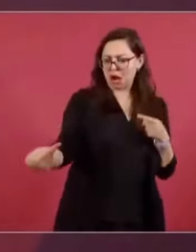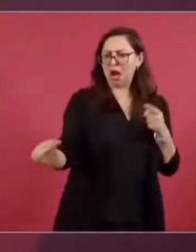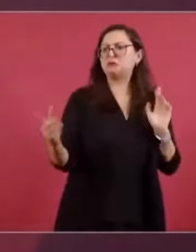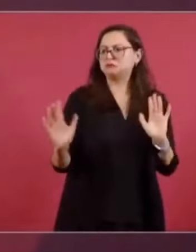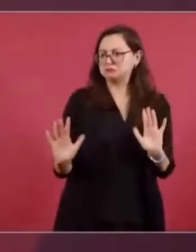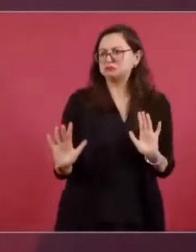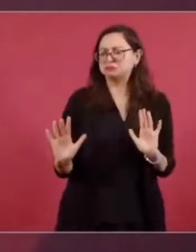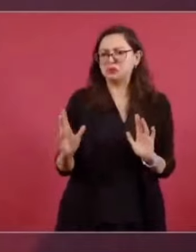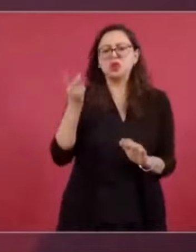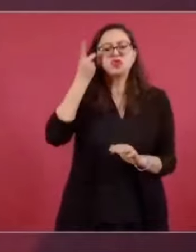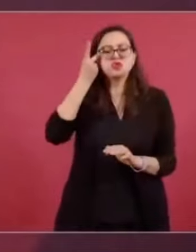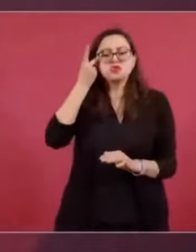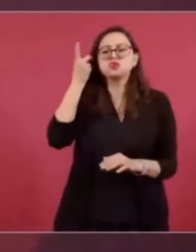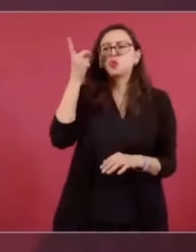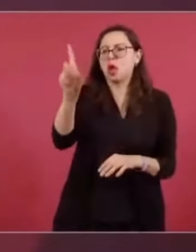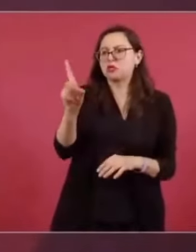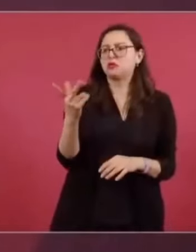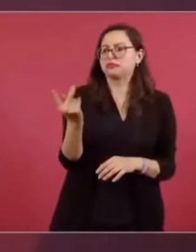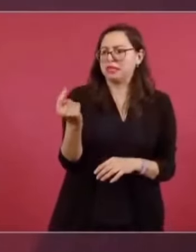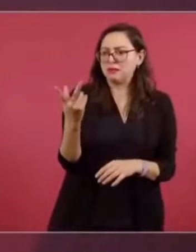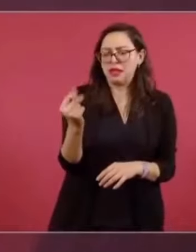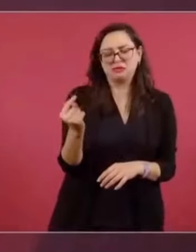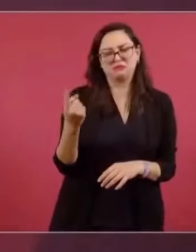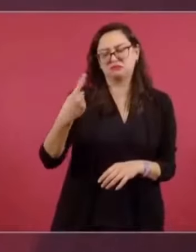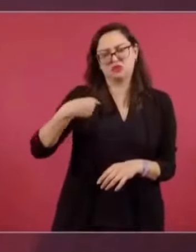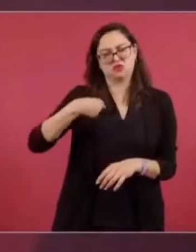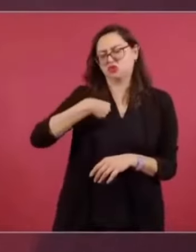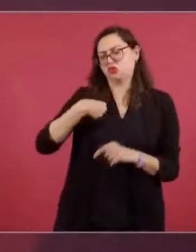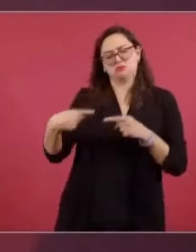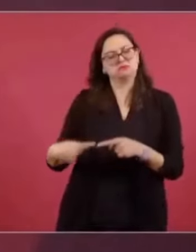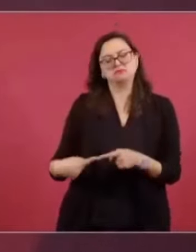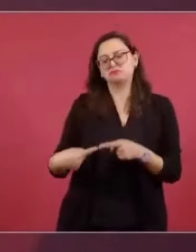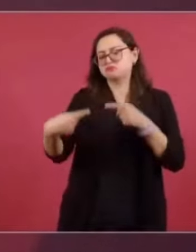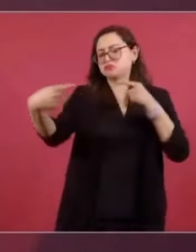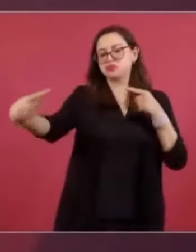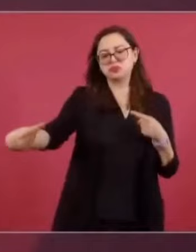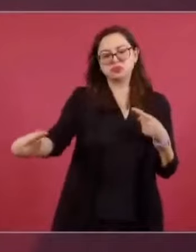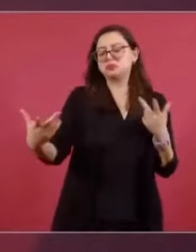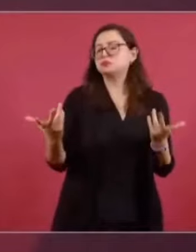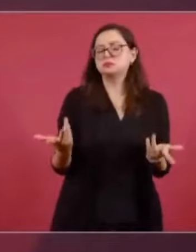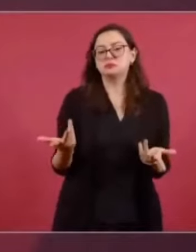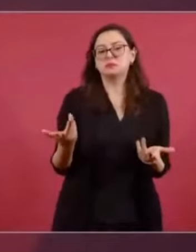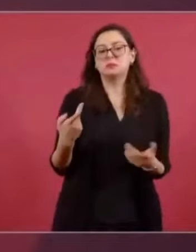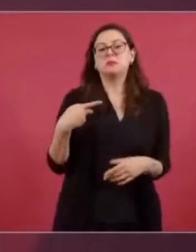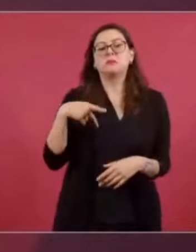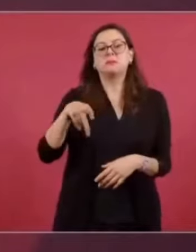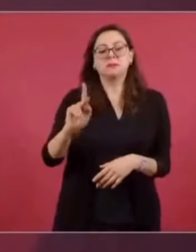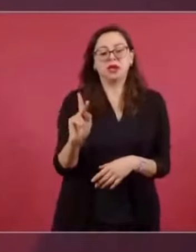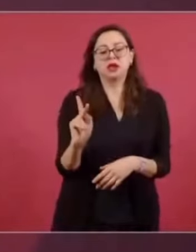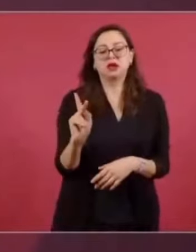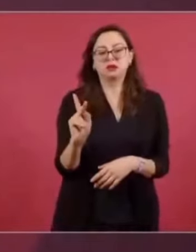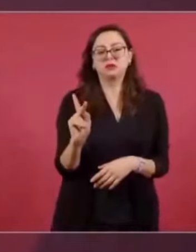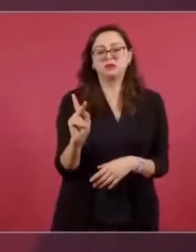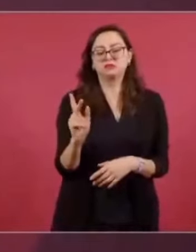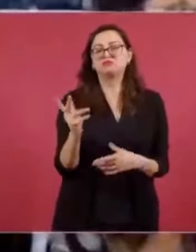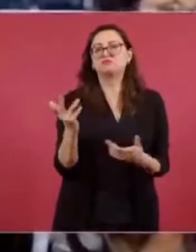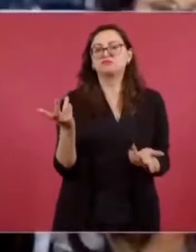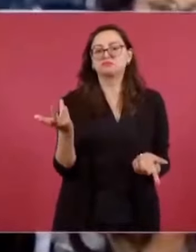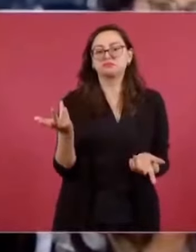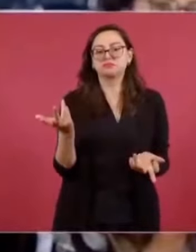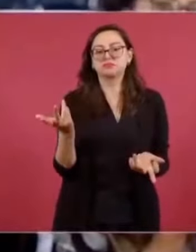la televisora, de TV Azteca, e incluso